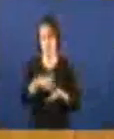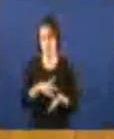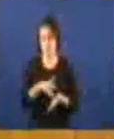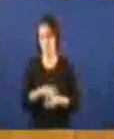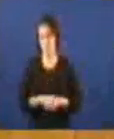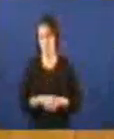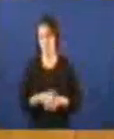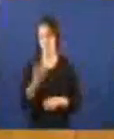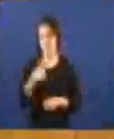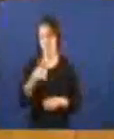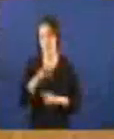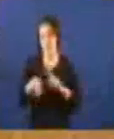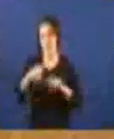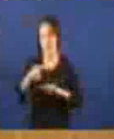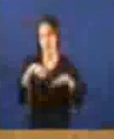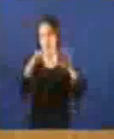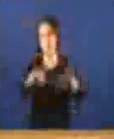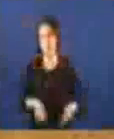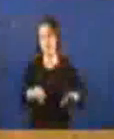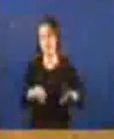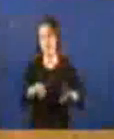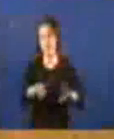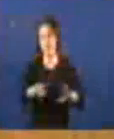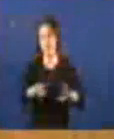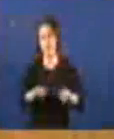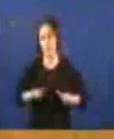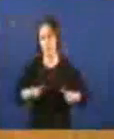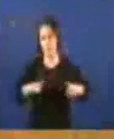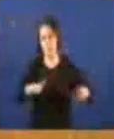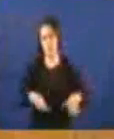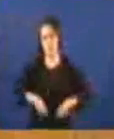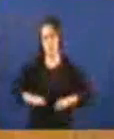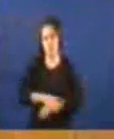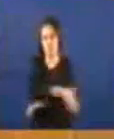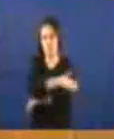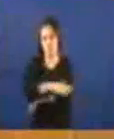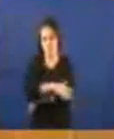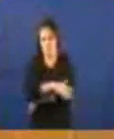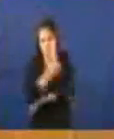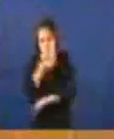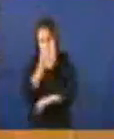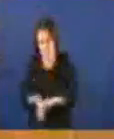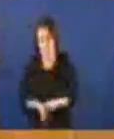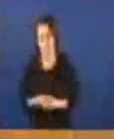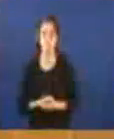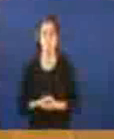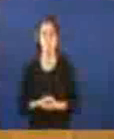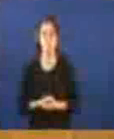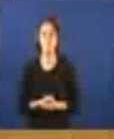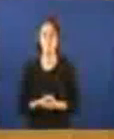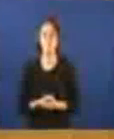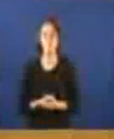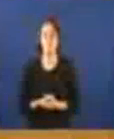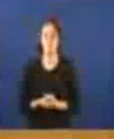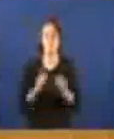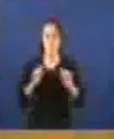e casi seis meses dende a formación do goberno, non está nada mal, verdad? Arrancar aos